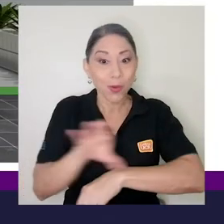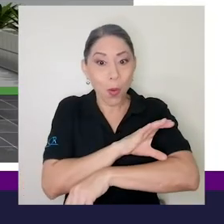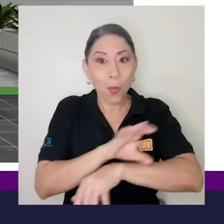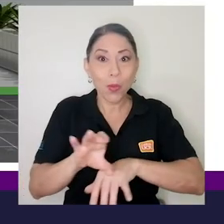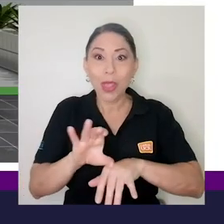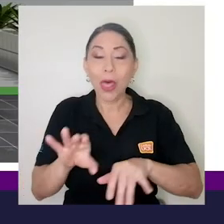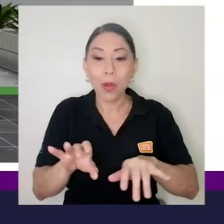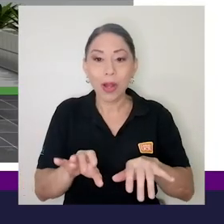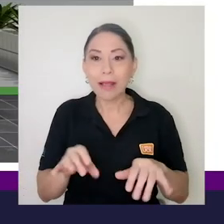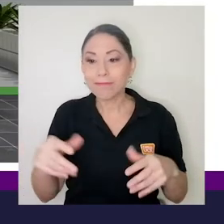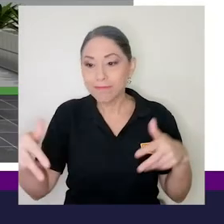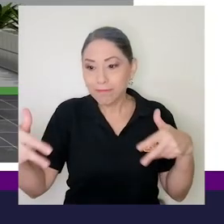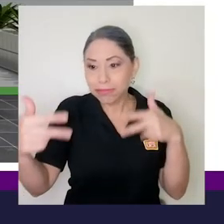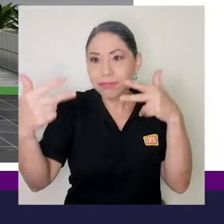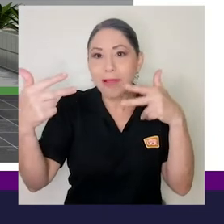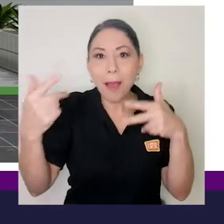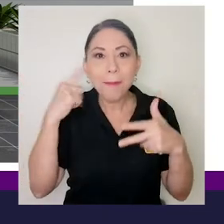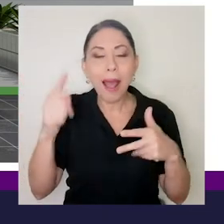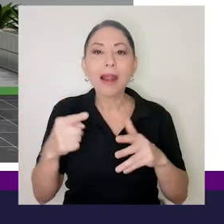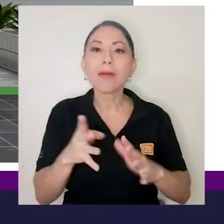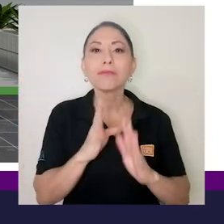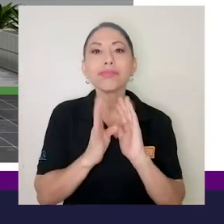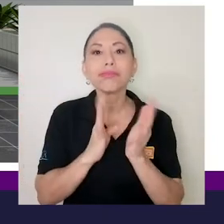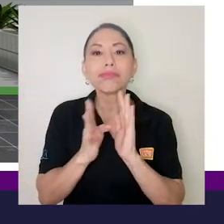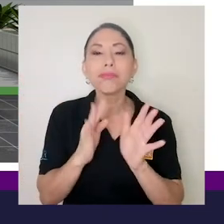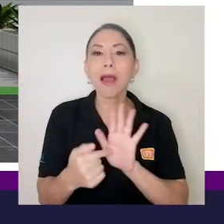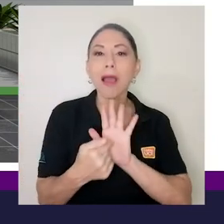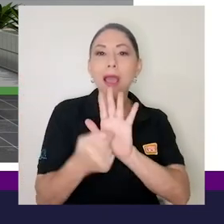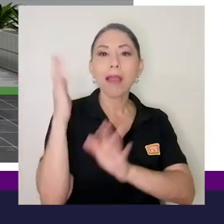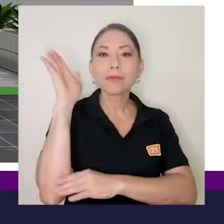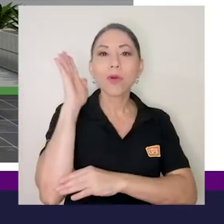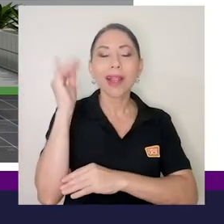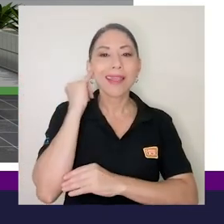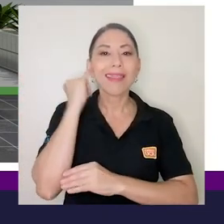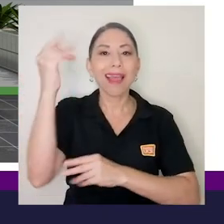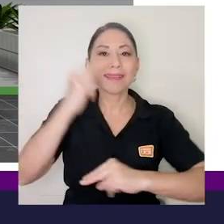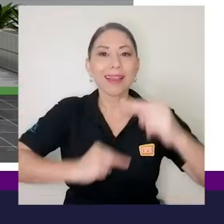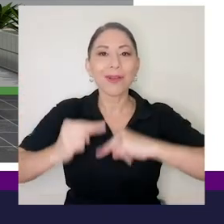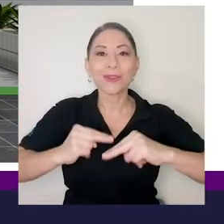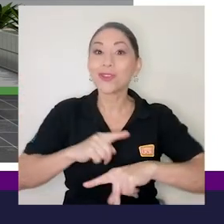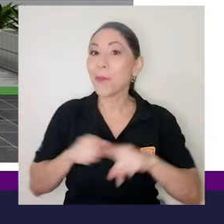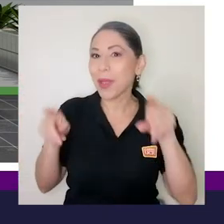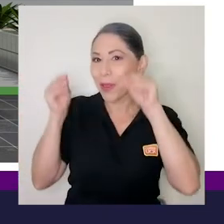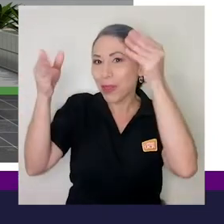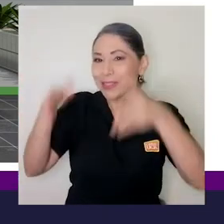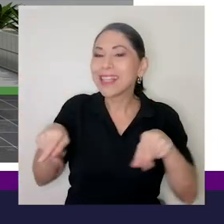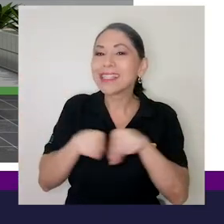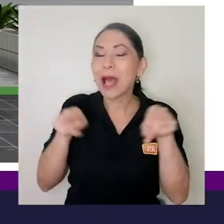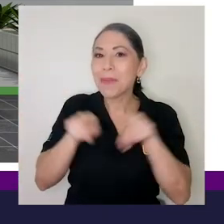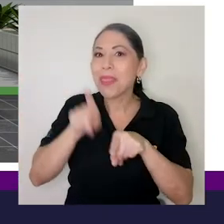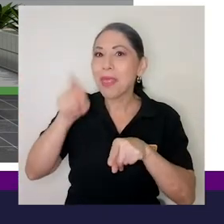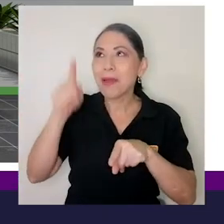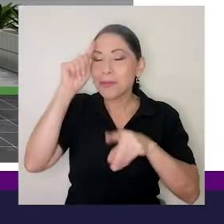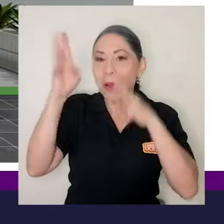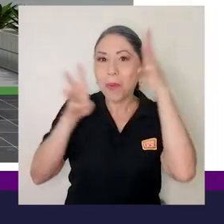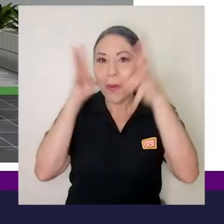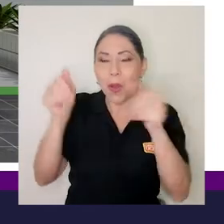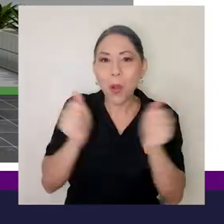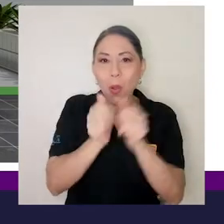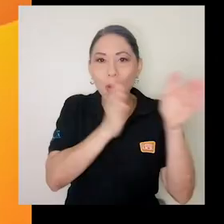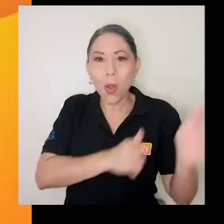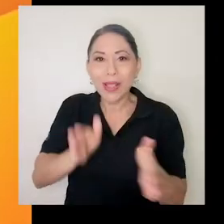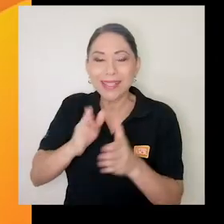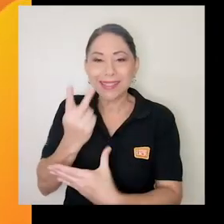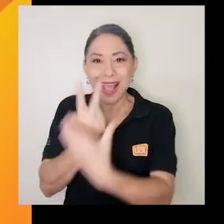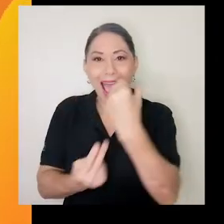su computadora exponiendo sus ideas de negocio, pero los docentes también tuvieron que innovar con la logística de ambos eventos.